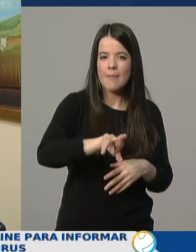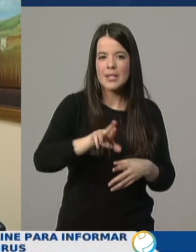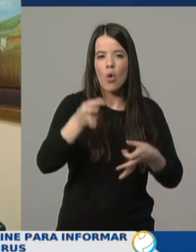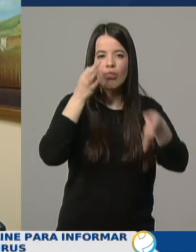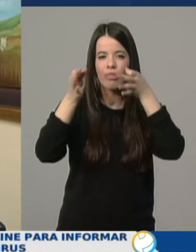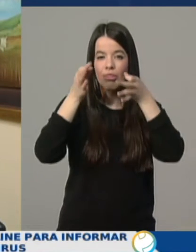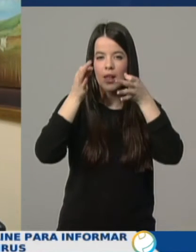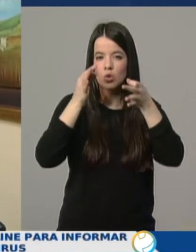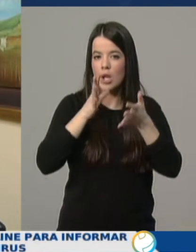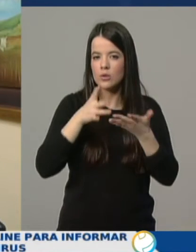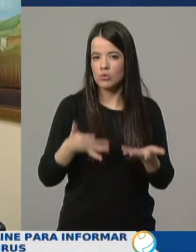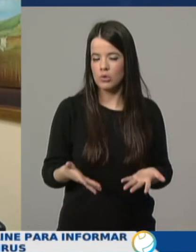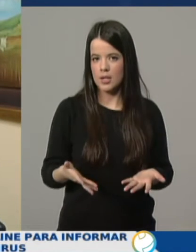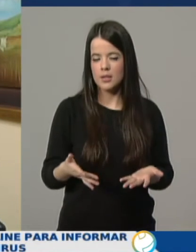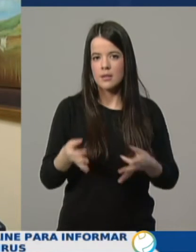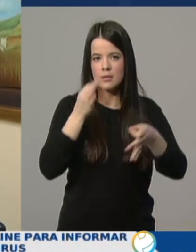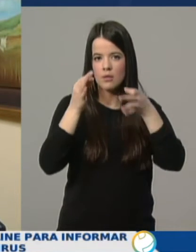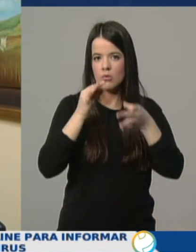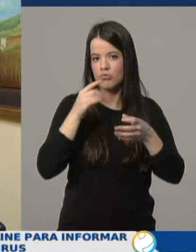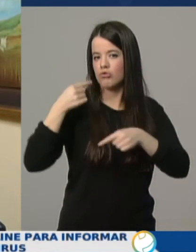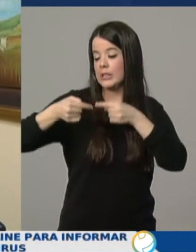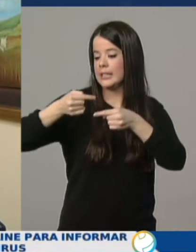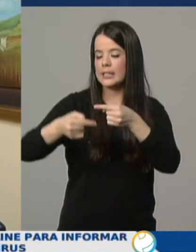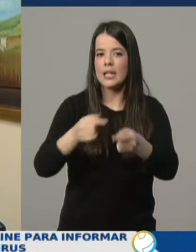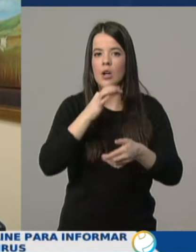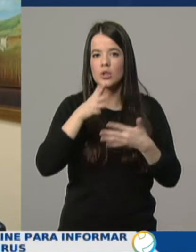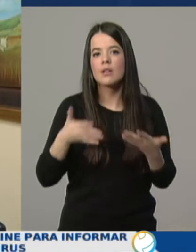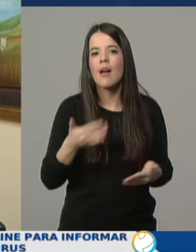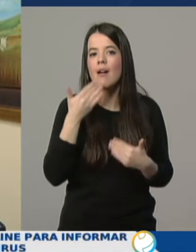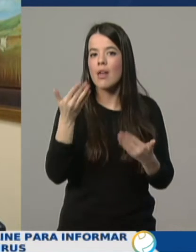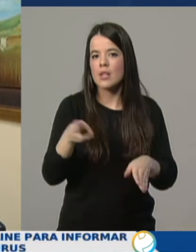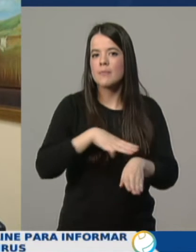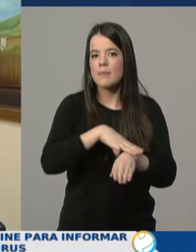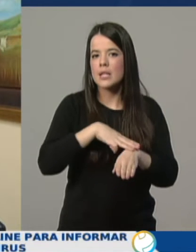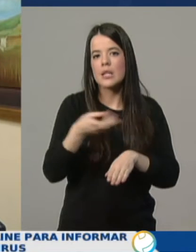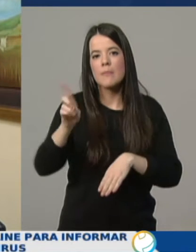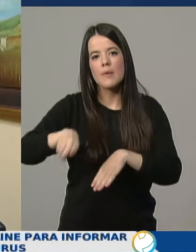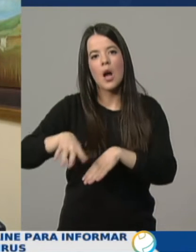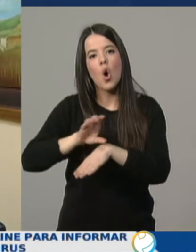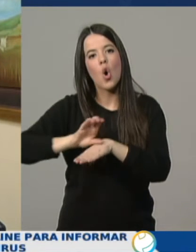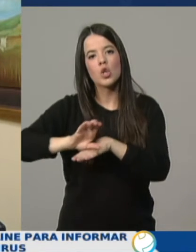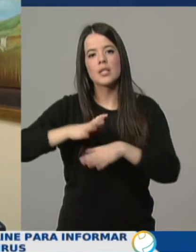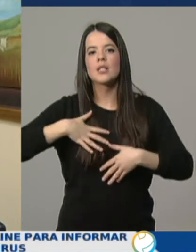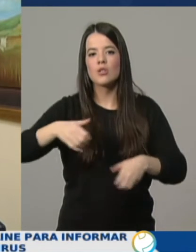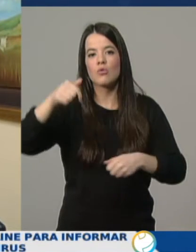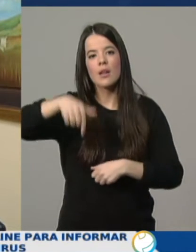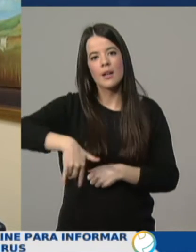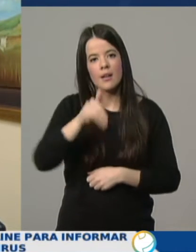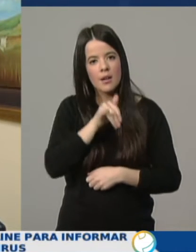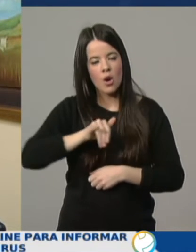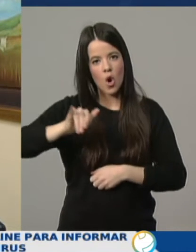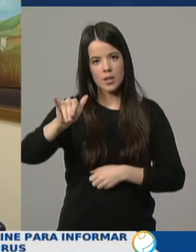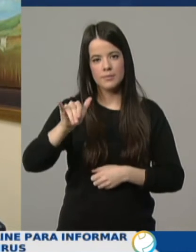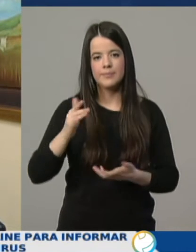actualizados, porque se están actualizando diariamente por el Ministerio y por la Consejería de Salud de La Rioja. Y